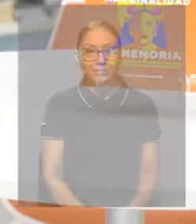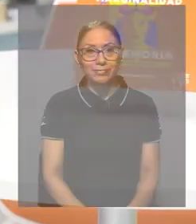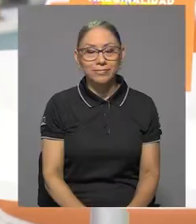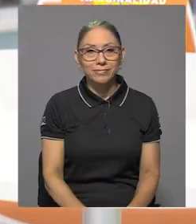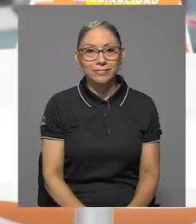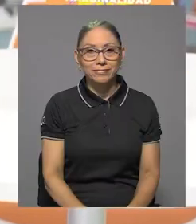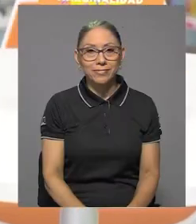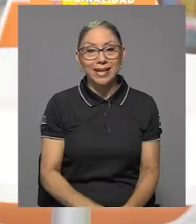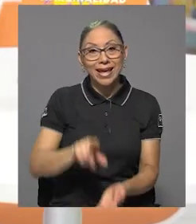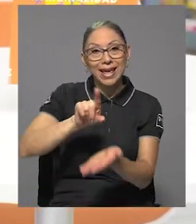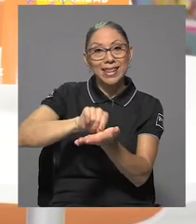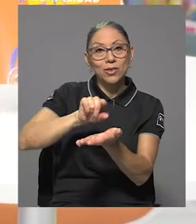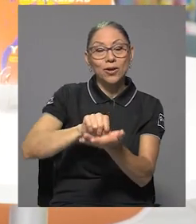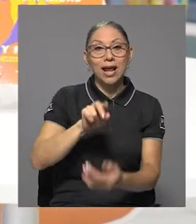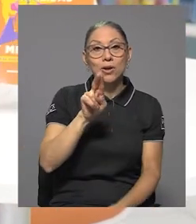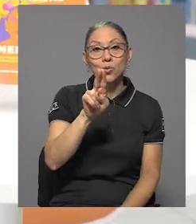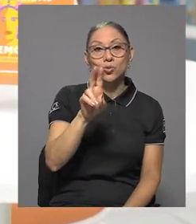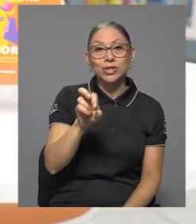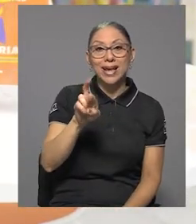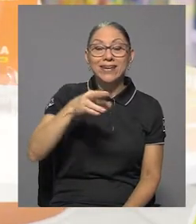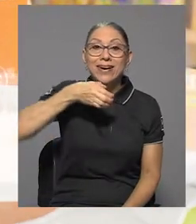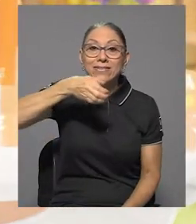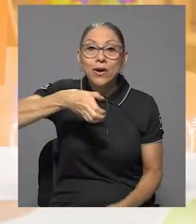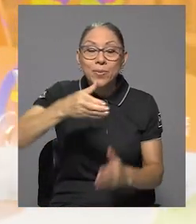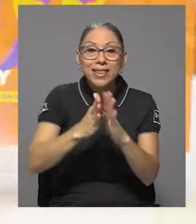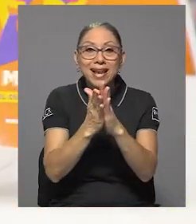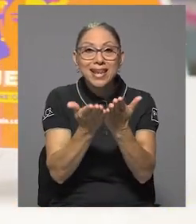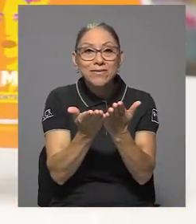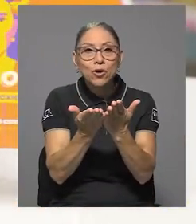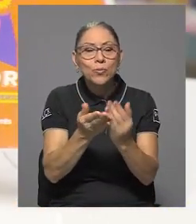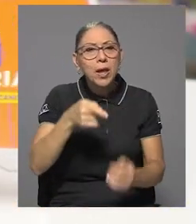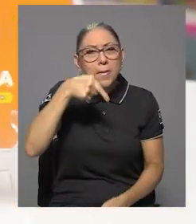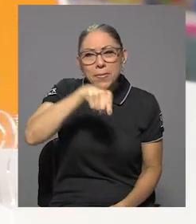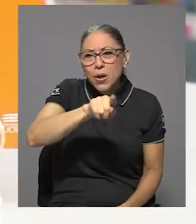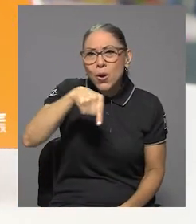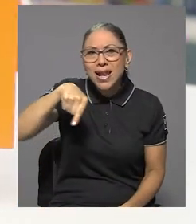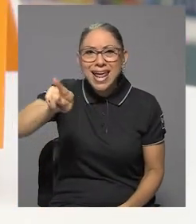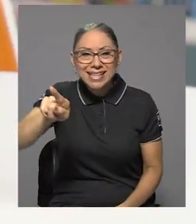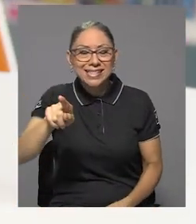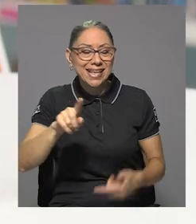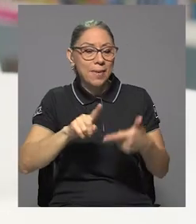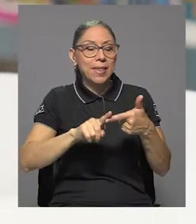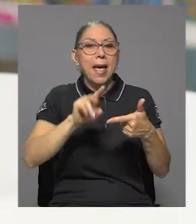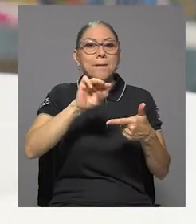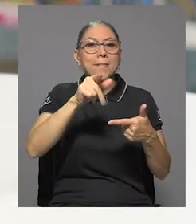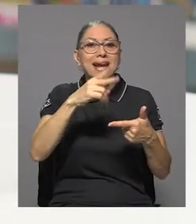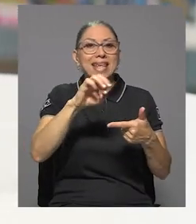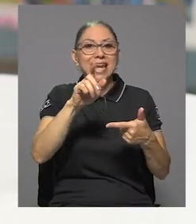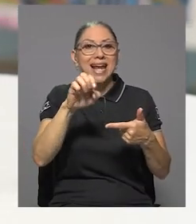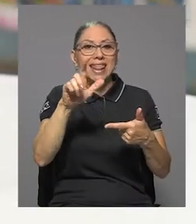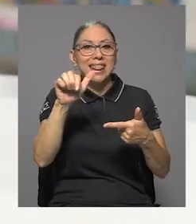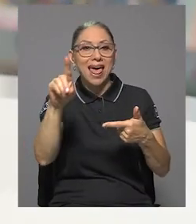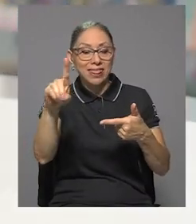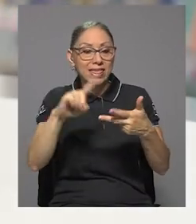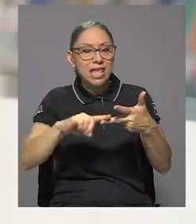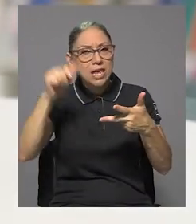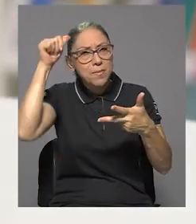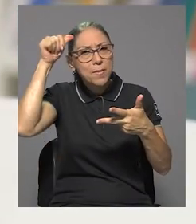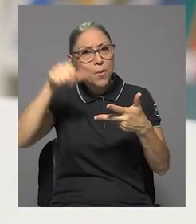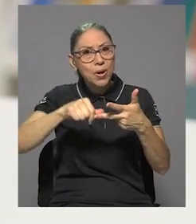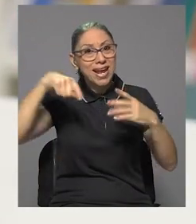La editorial UCR le recomienda el libro Violencia, Marginalidad y Memoria en el Cine Centroamericano,